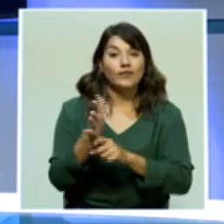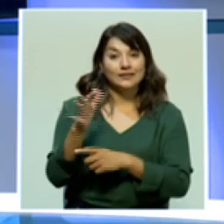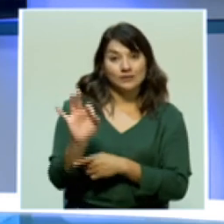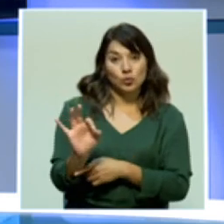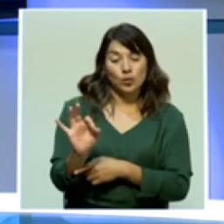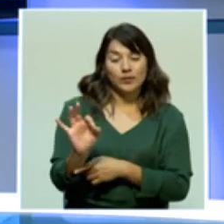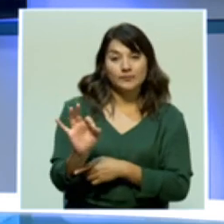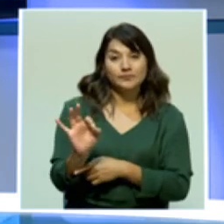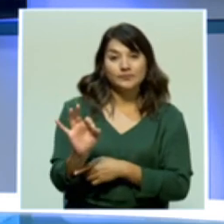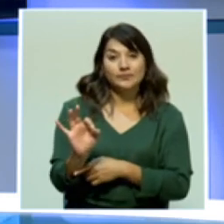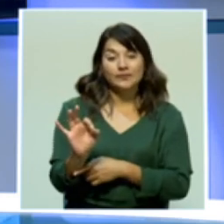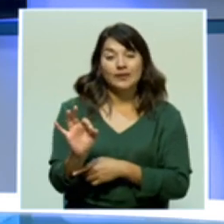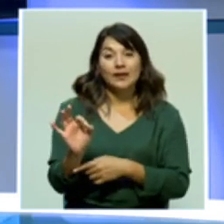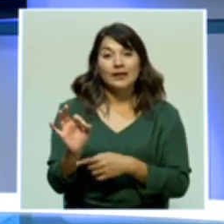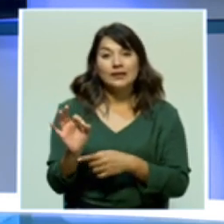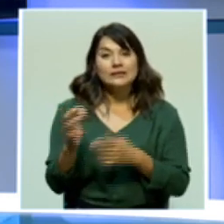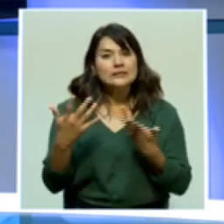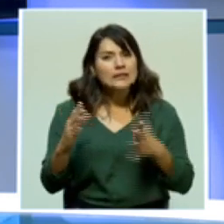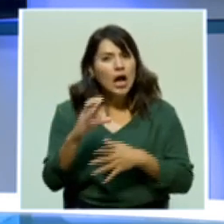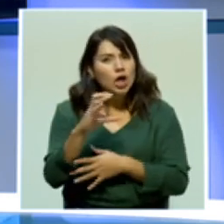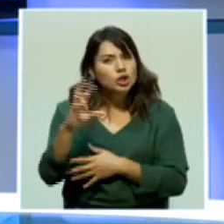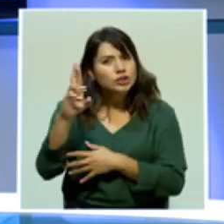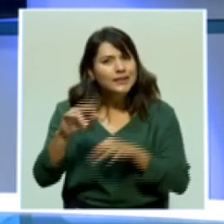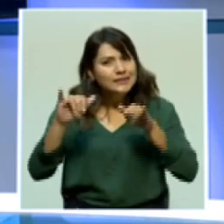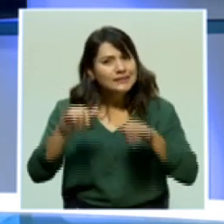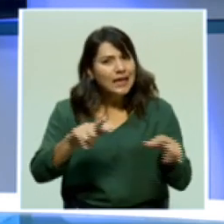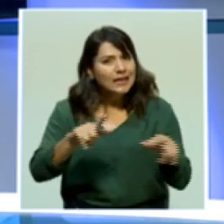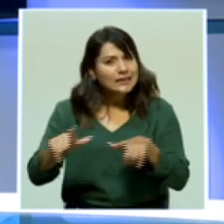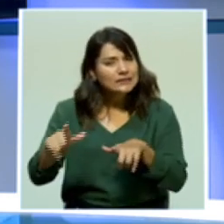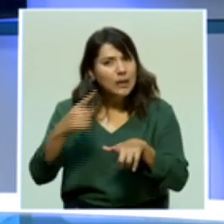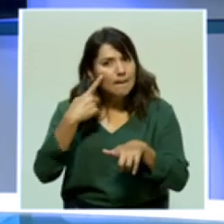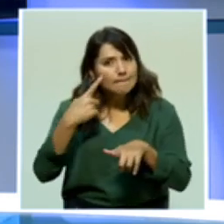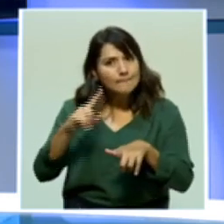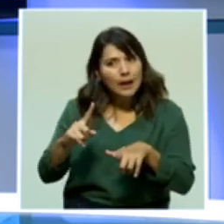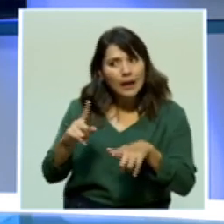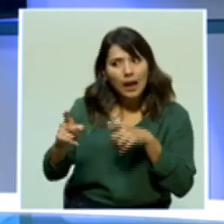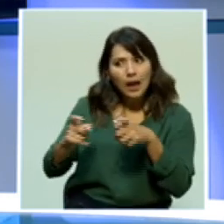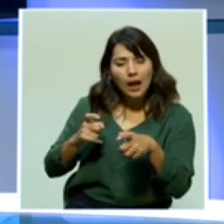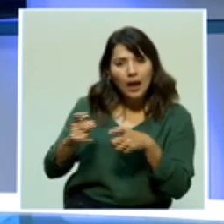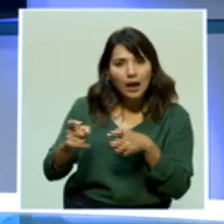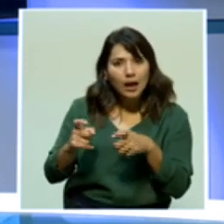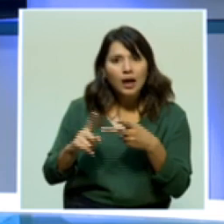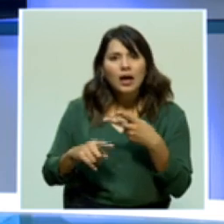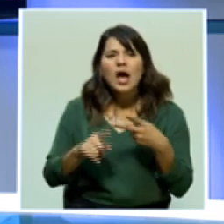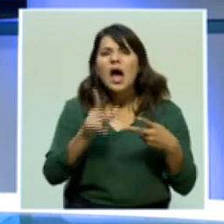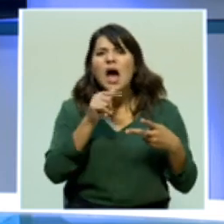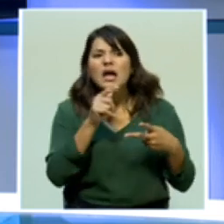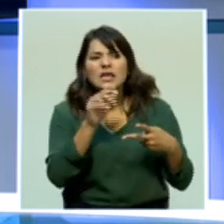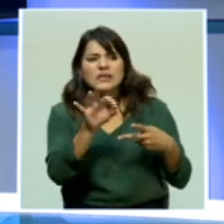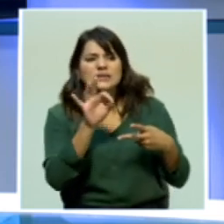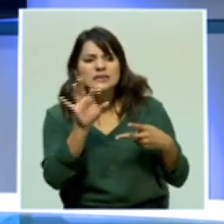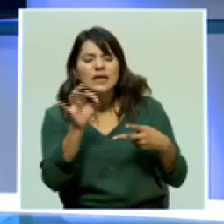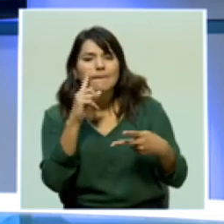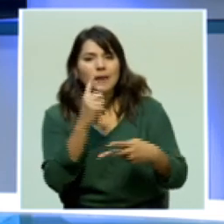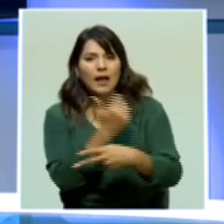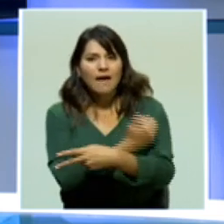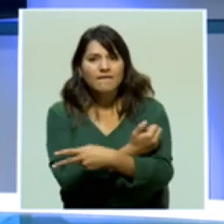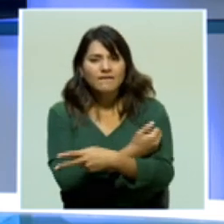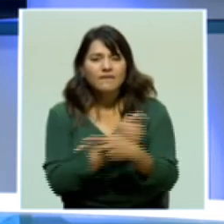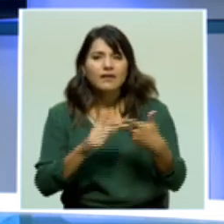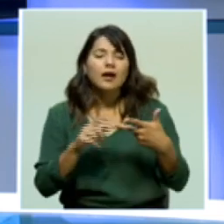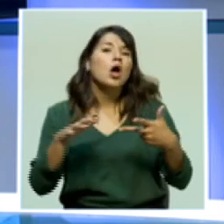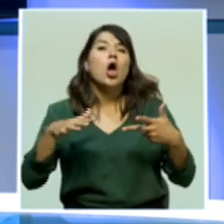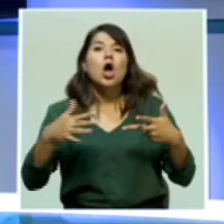¿Está preparado el país para recibirlas? ¿A quiénes se les va a aplicar primero? ¿Cómo se